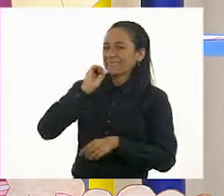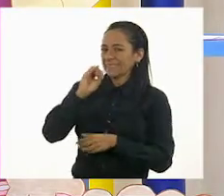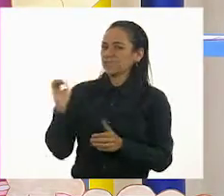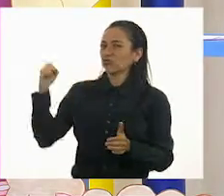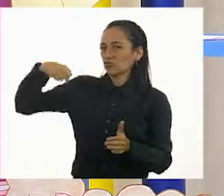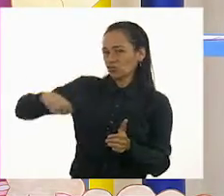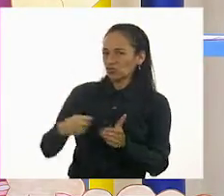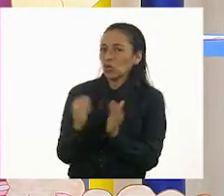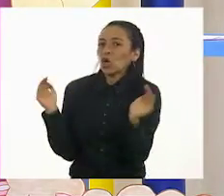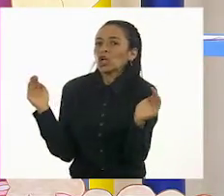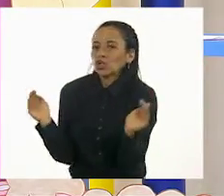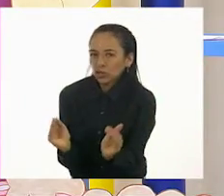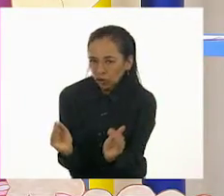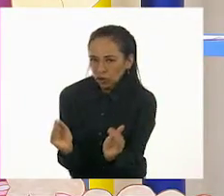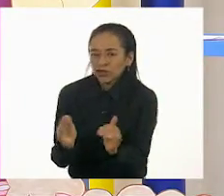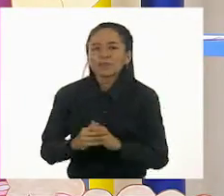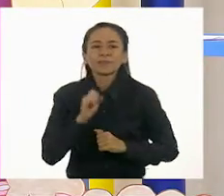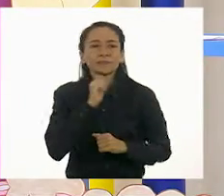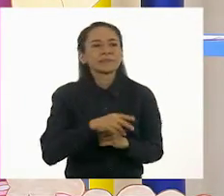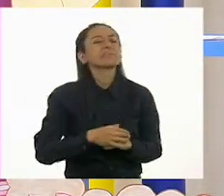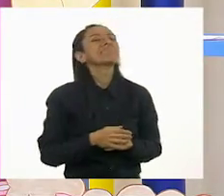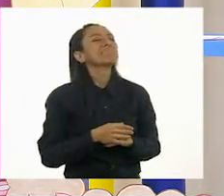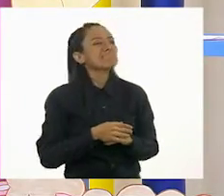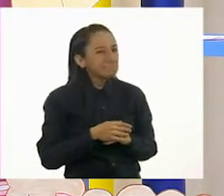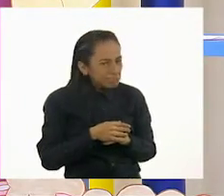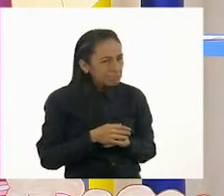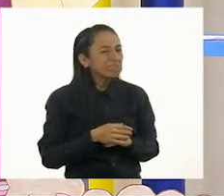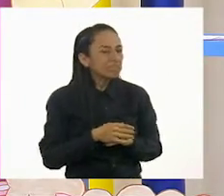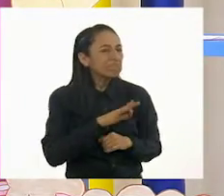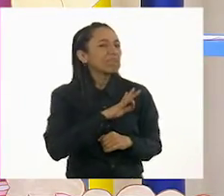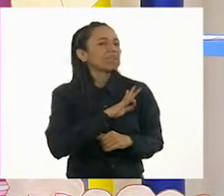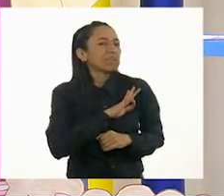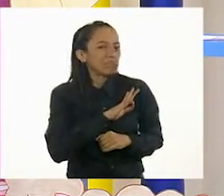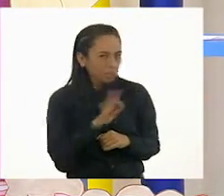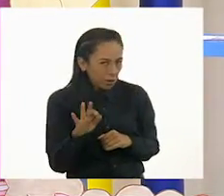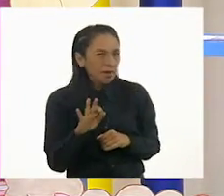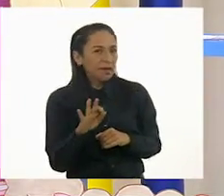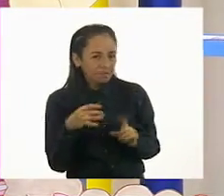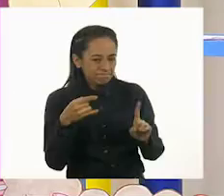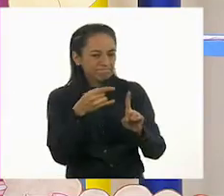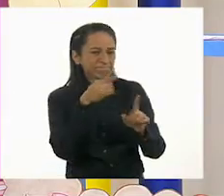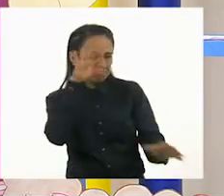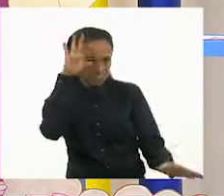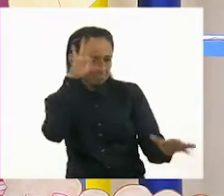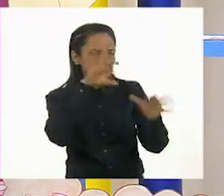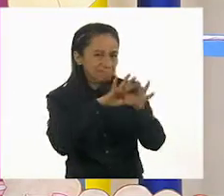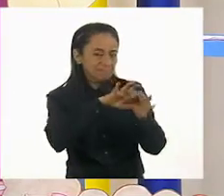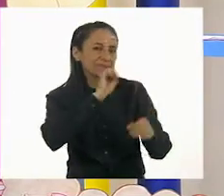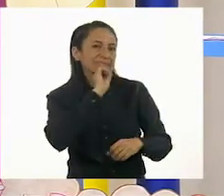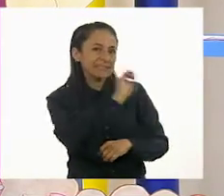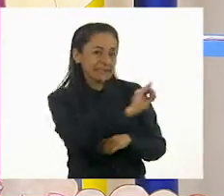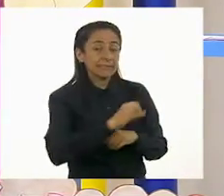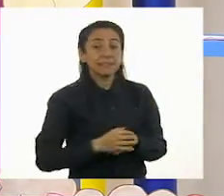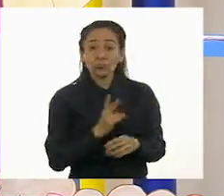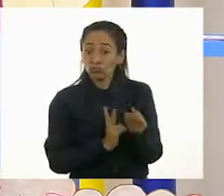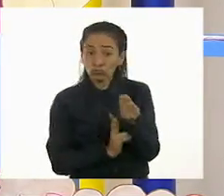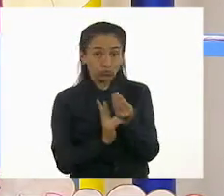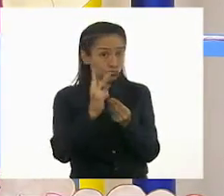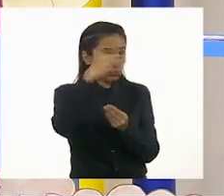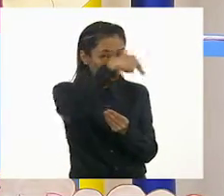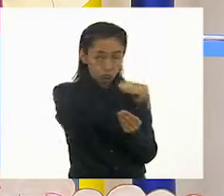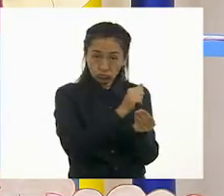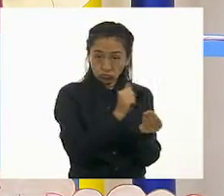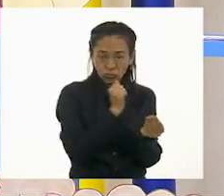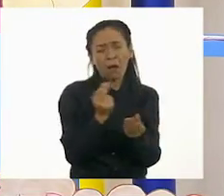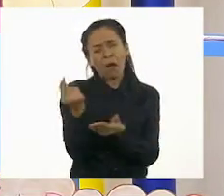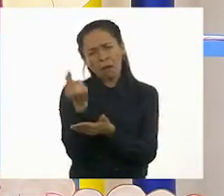nuestro está un poquito más grande. Tal vez el de ustedes sí pueda quedar en ese cuadrito. Recuerda, si no lo has recortado, puedes dibujarlo. Y si ya lo recortaste,